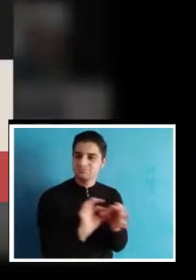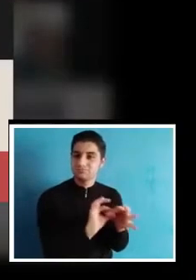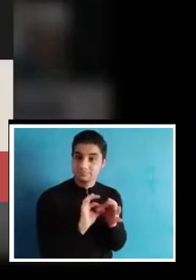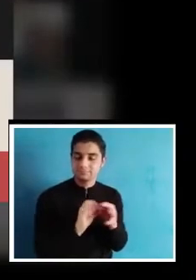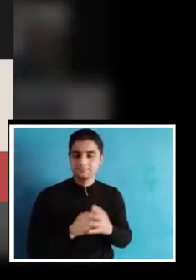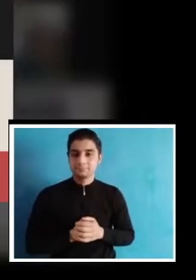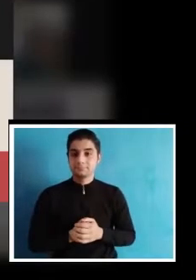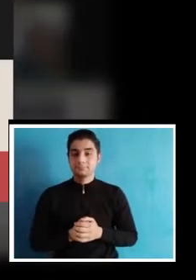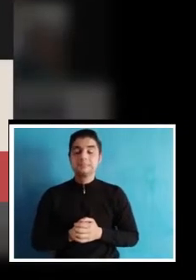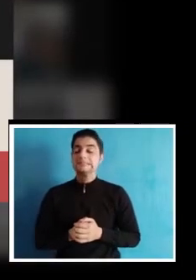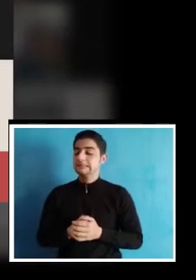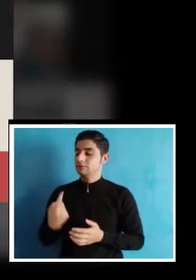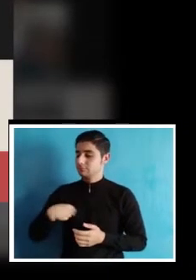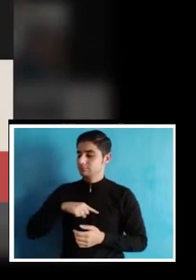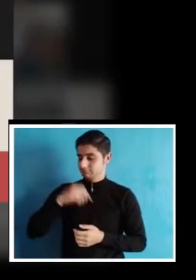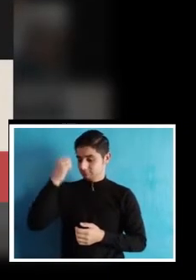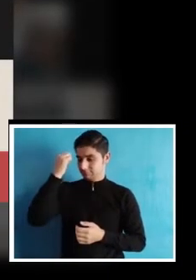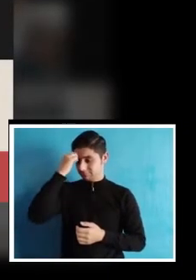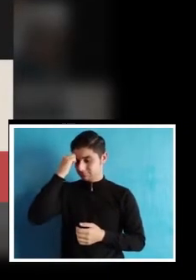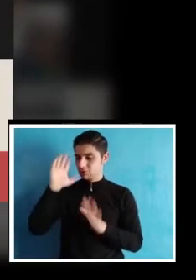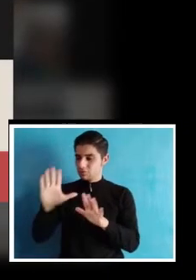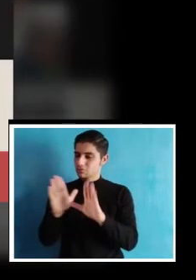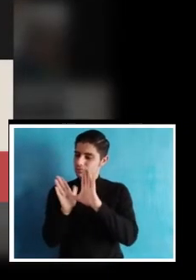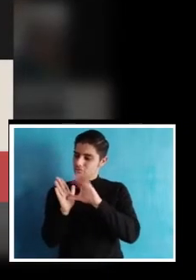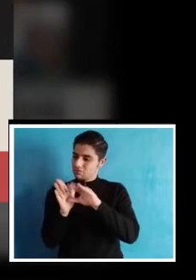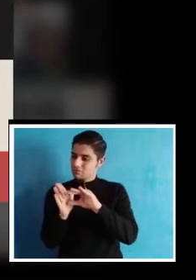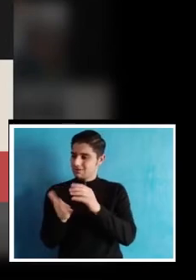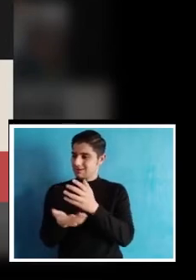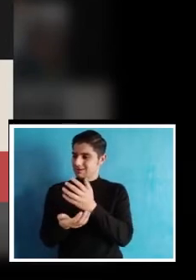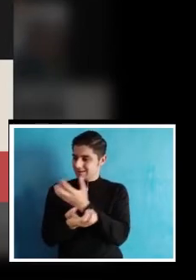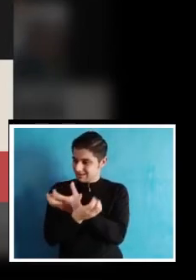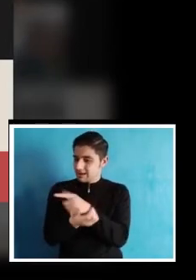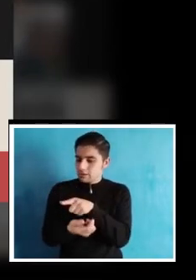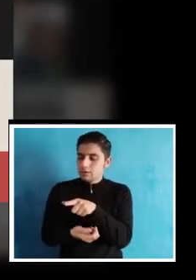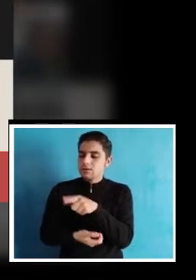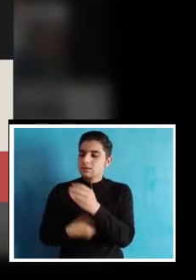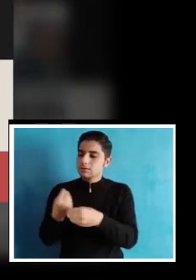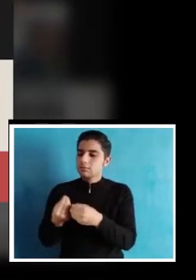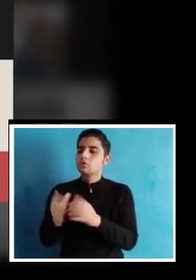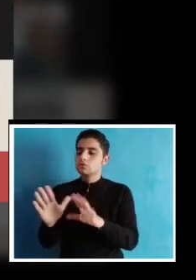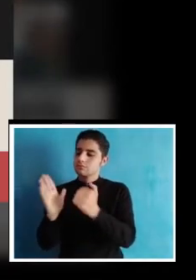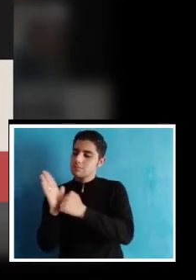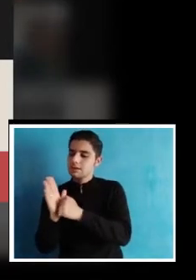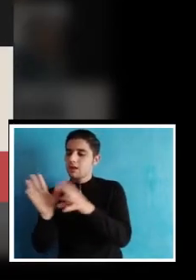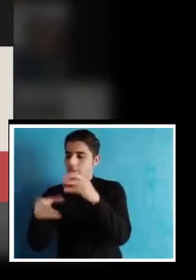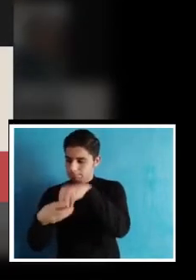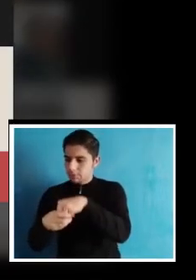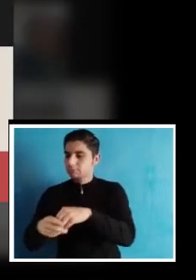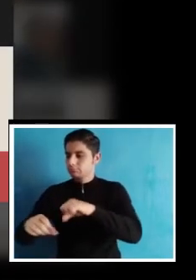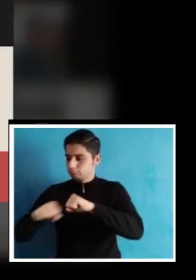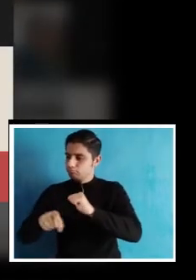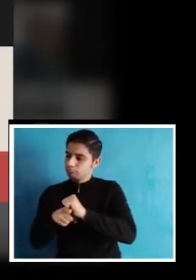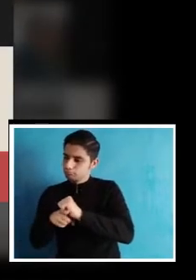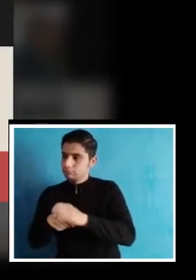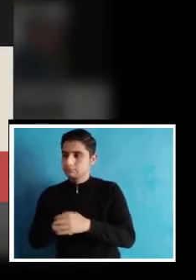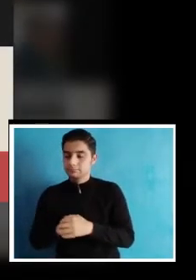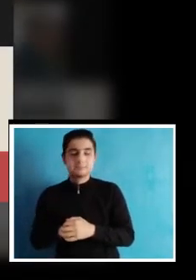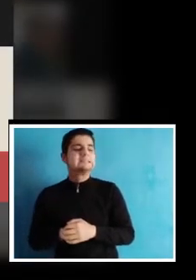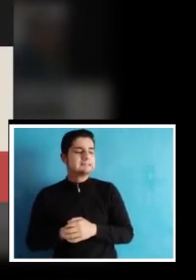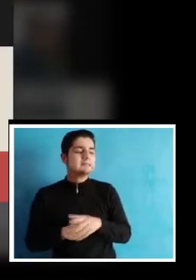Nosotros los docentes del área de ciencias sociales decidimos integrar el trabajo de las materias que incluyen el área. Buenas tardes a todos.